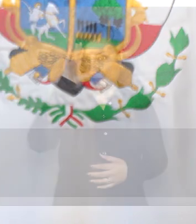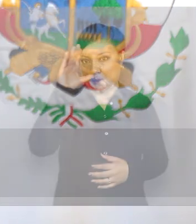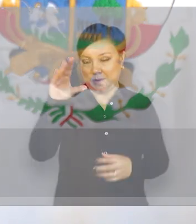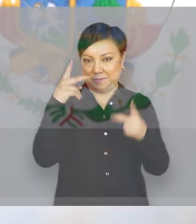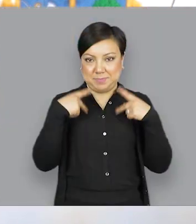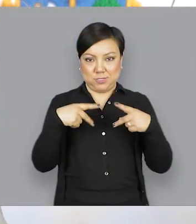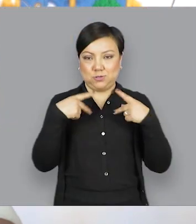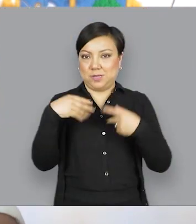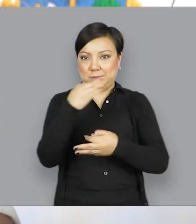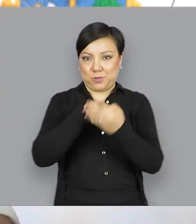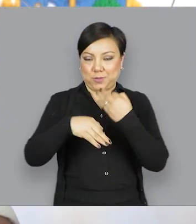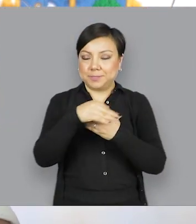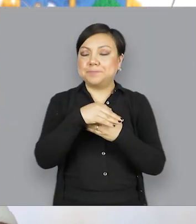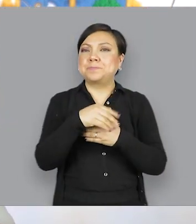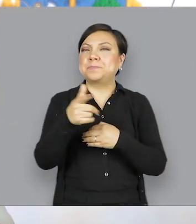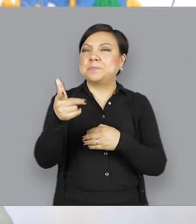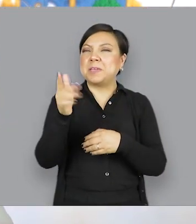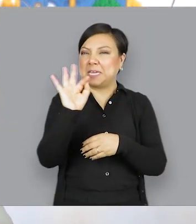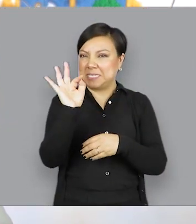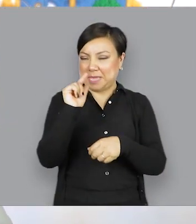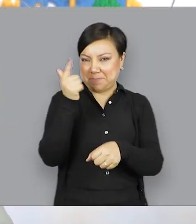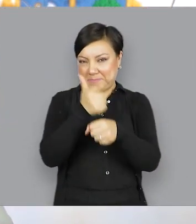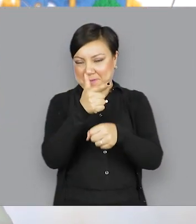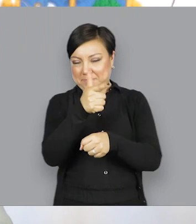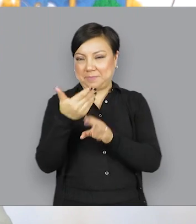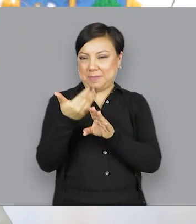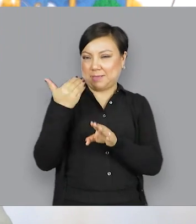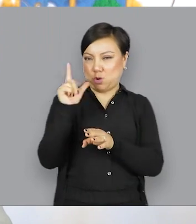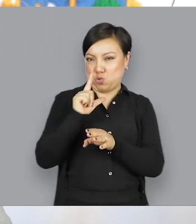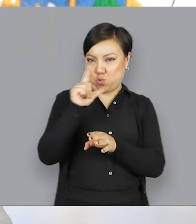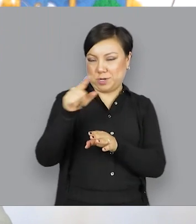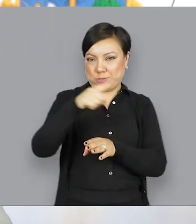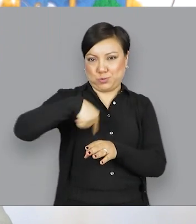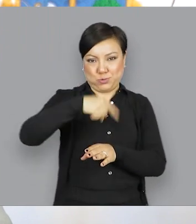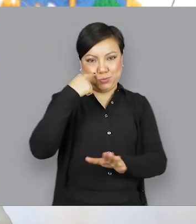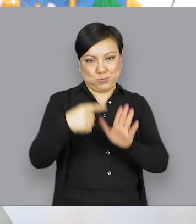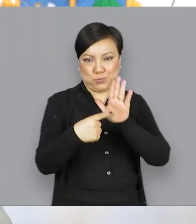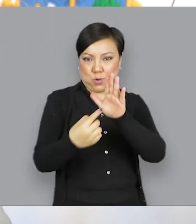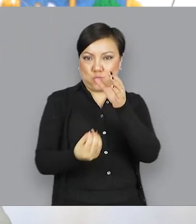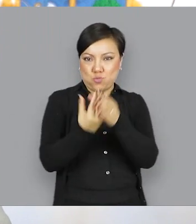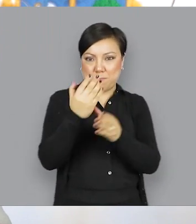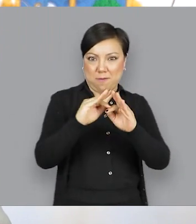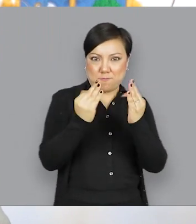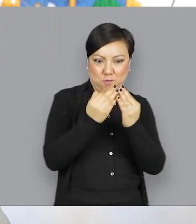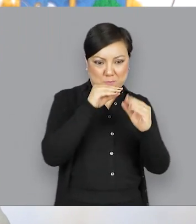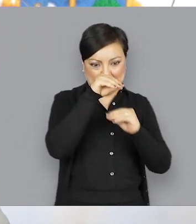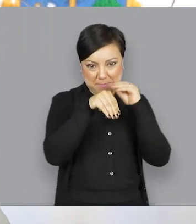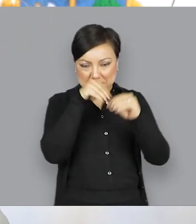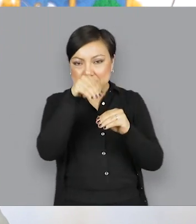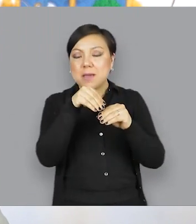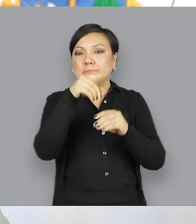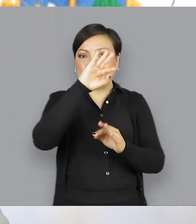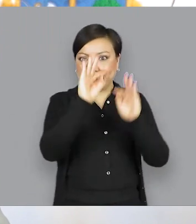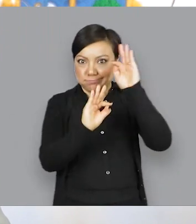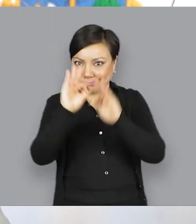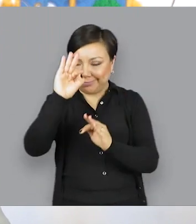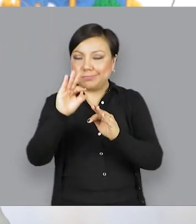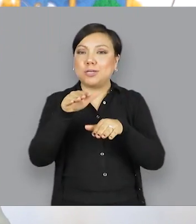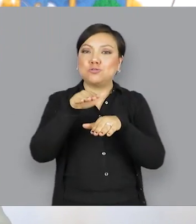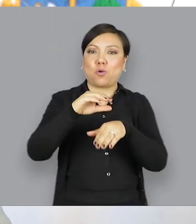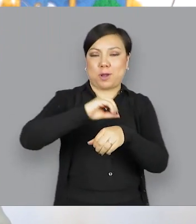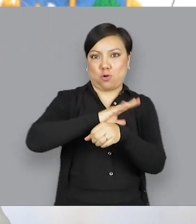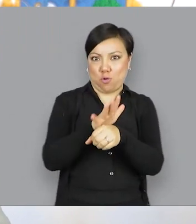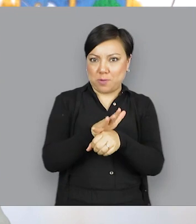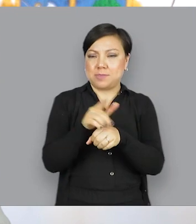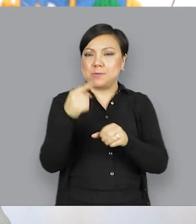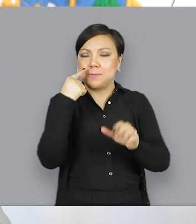Hola, ¿qué tal? Como te habrás dado cuenta, el pasado lunes presentamos un nuevo formato de diseño en nuestro sistema de métricas y alerta temprana,